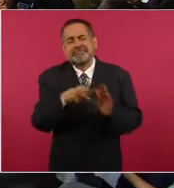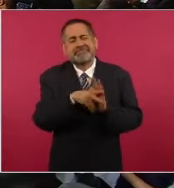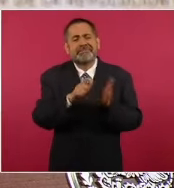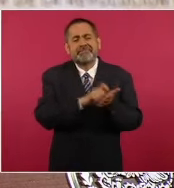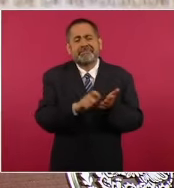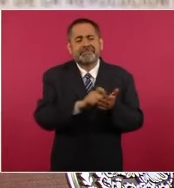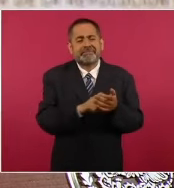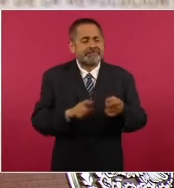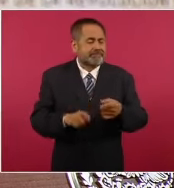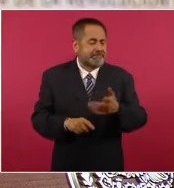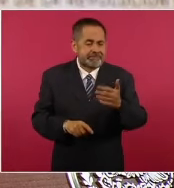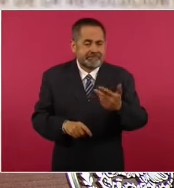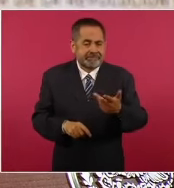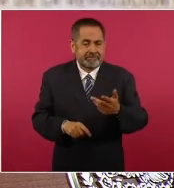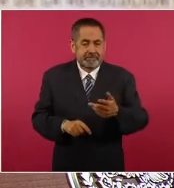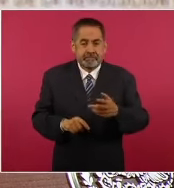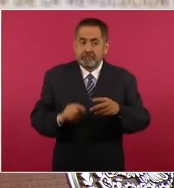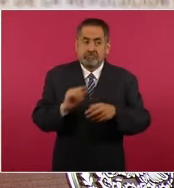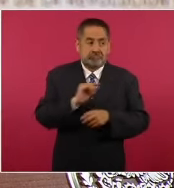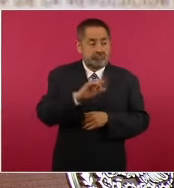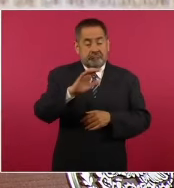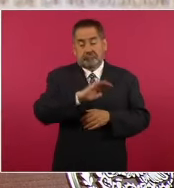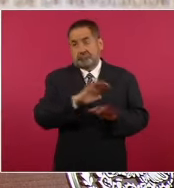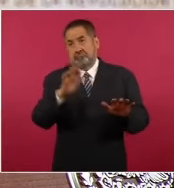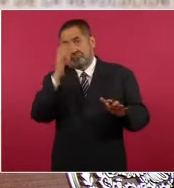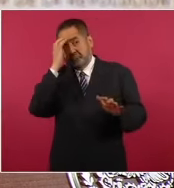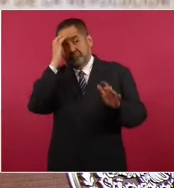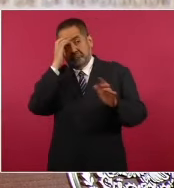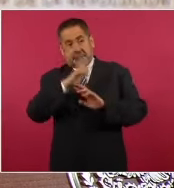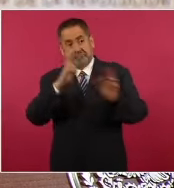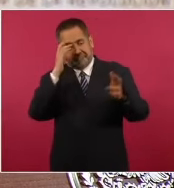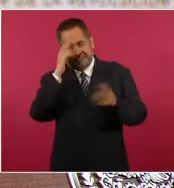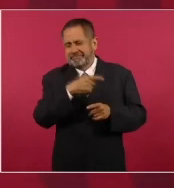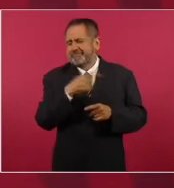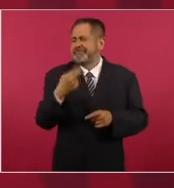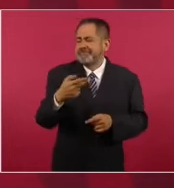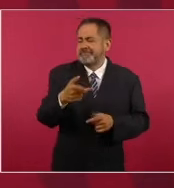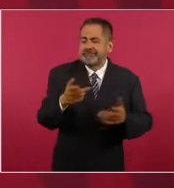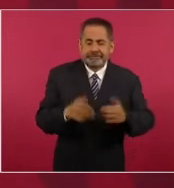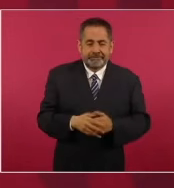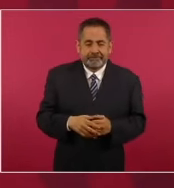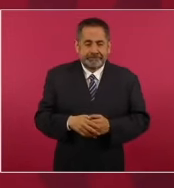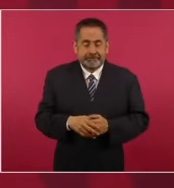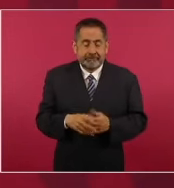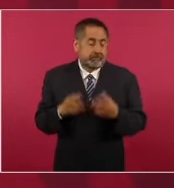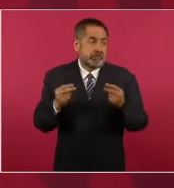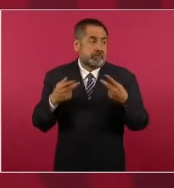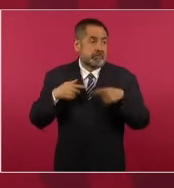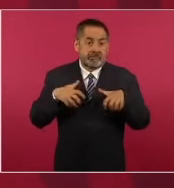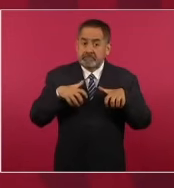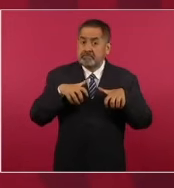famosísimo, leído por